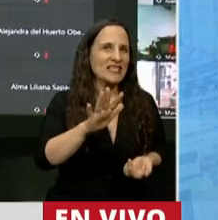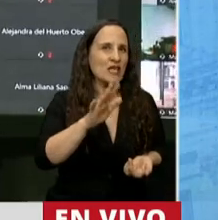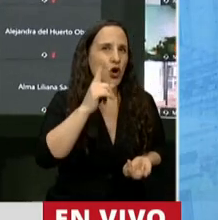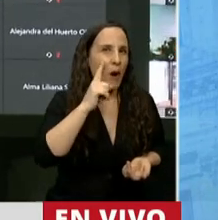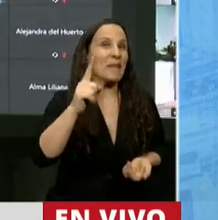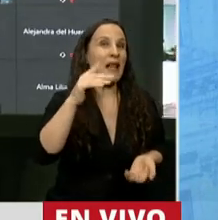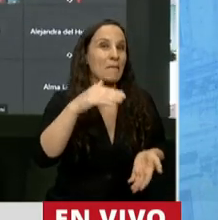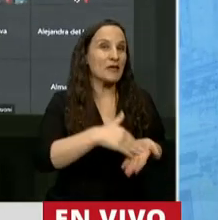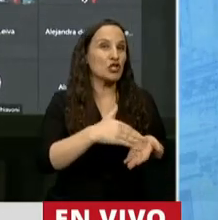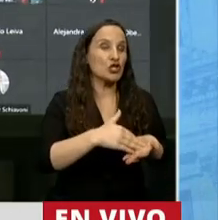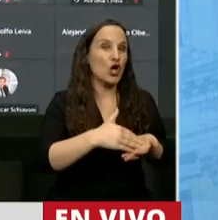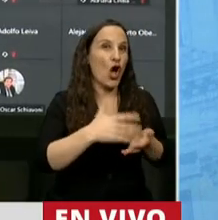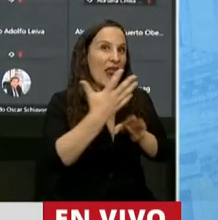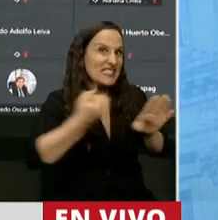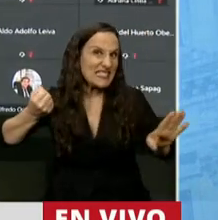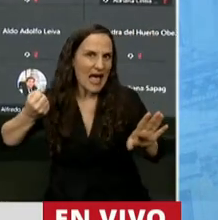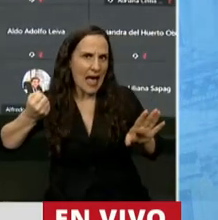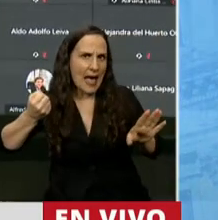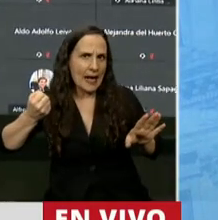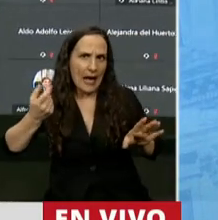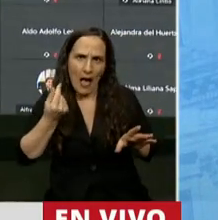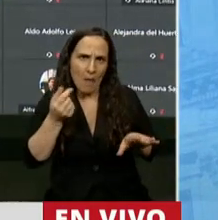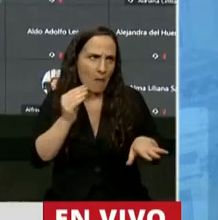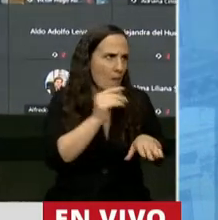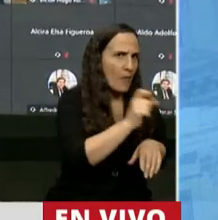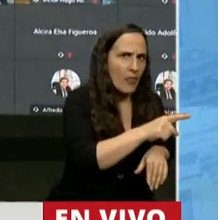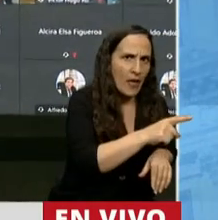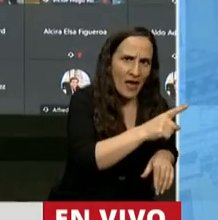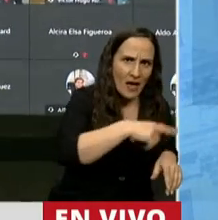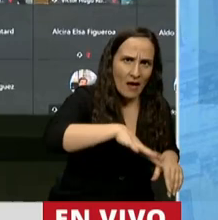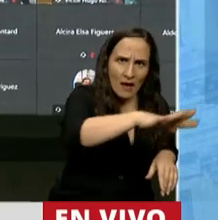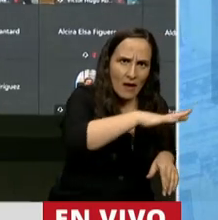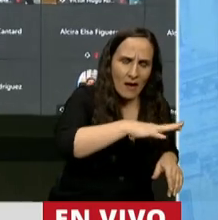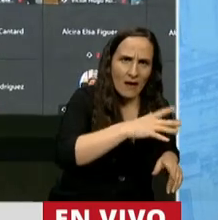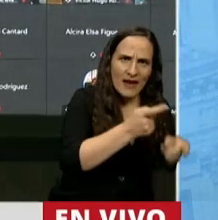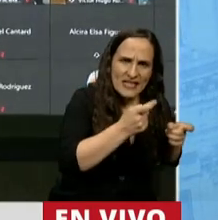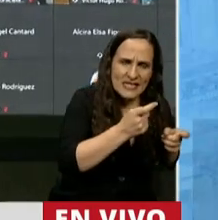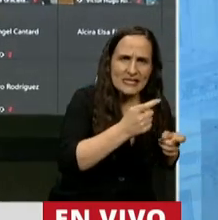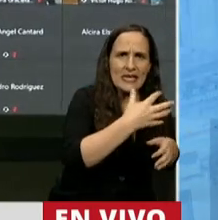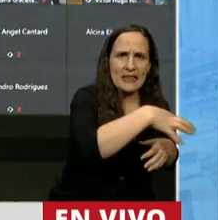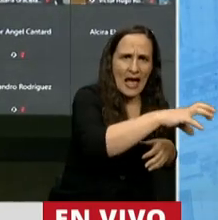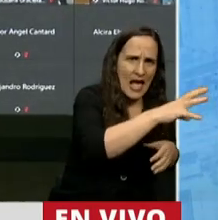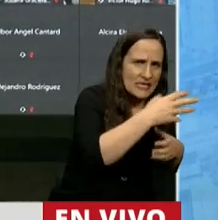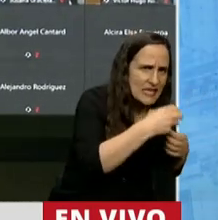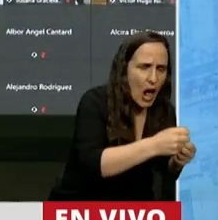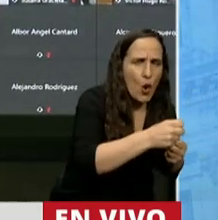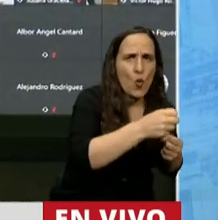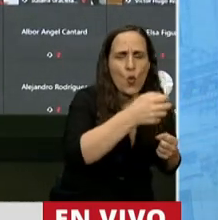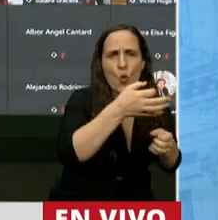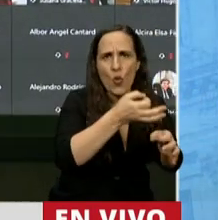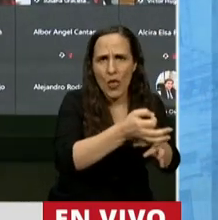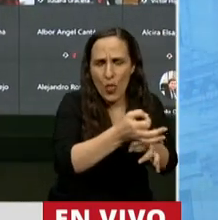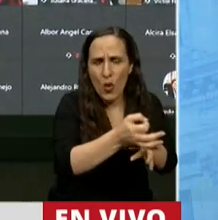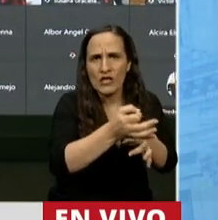millones de los recursos que su pueblo necesita para salud, para educación, para